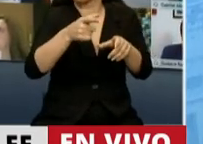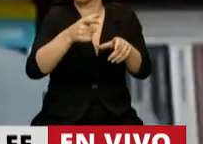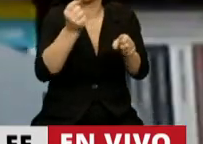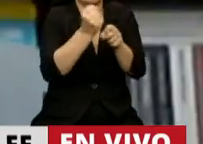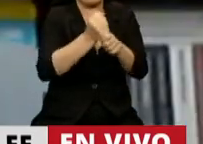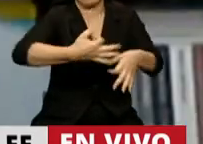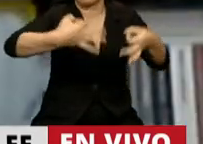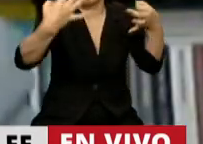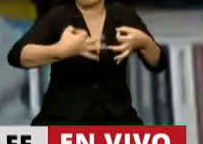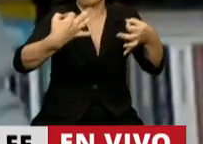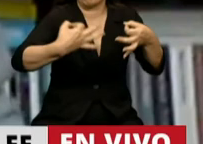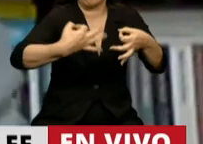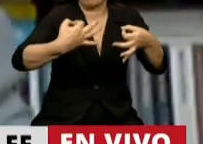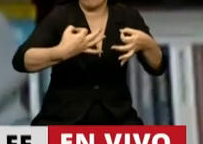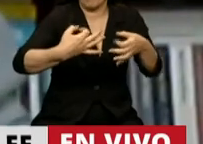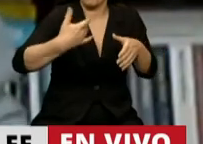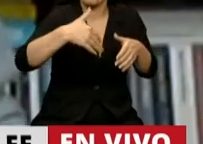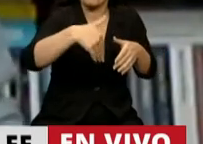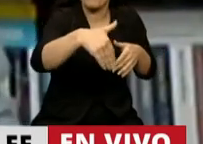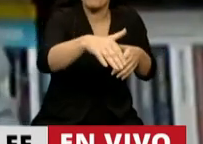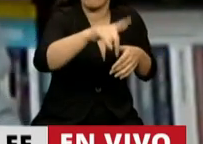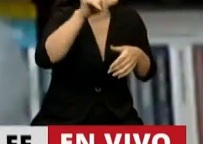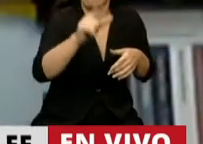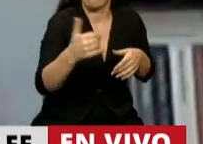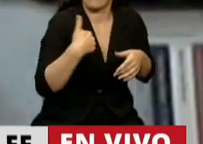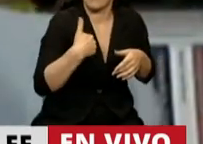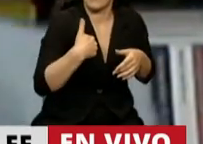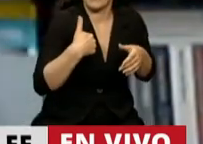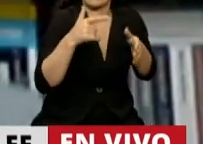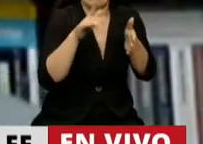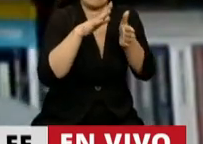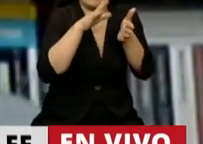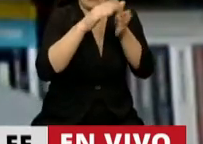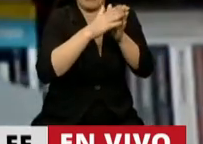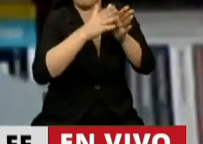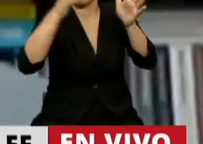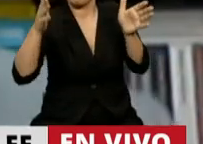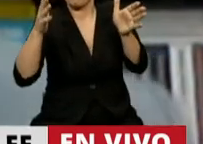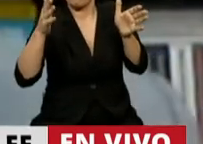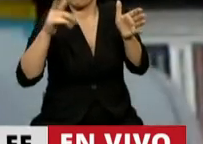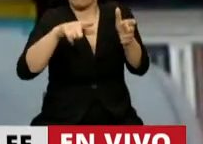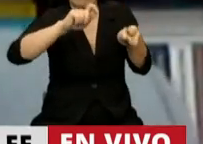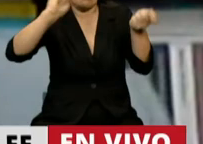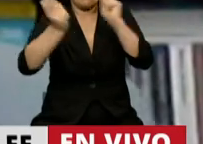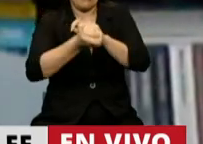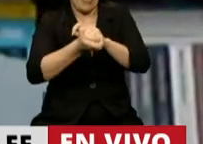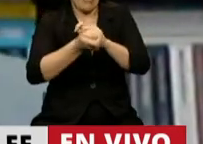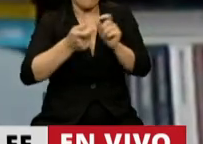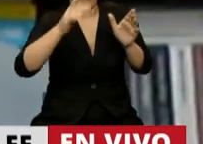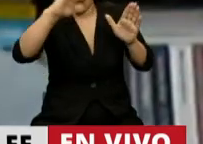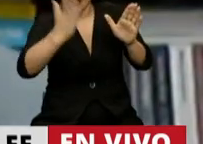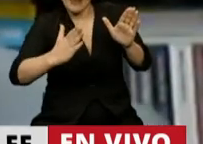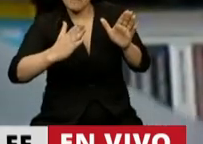que nos va a dar un nuevo país que se va a agregar al país continental con la nueva demarcación del